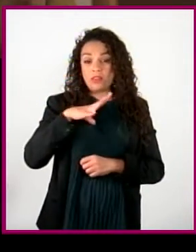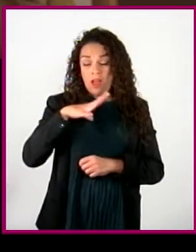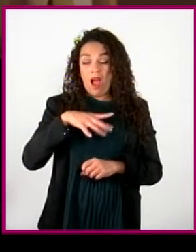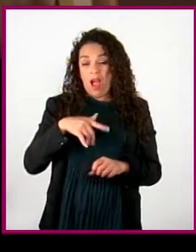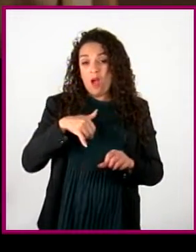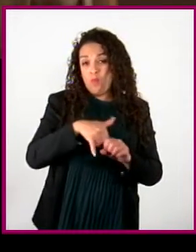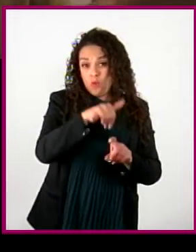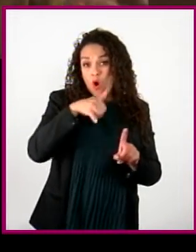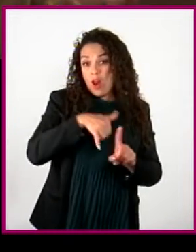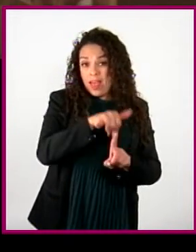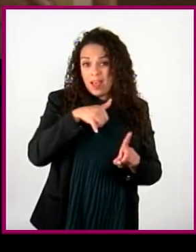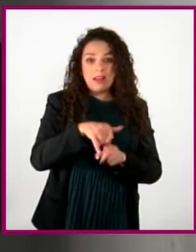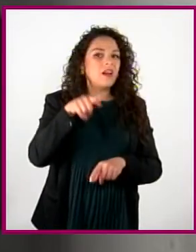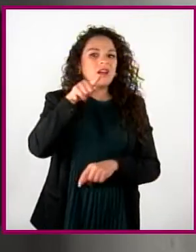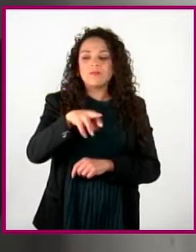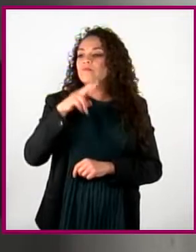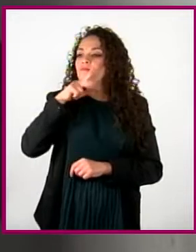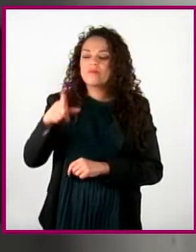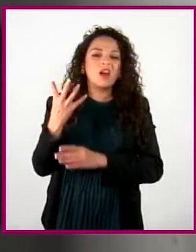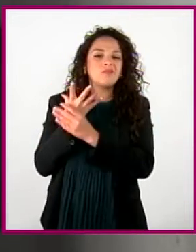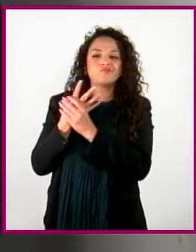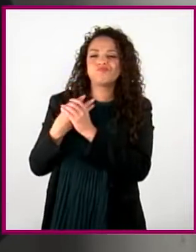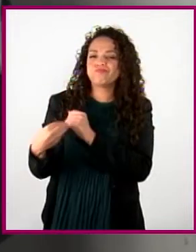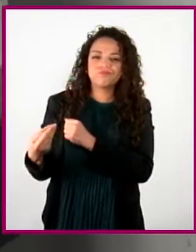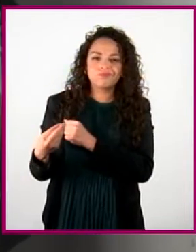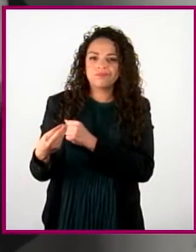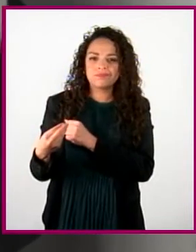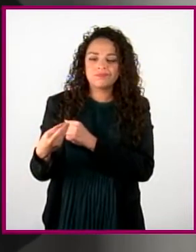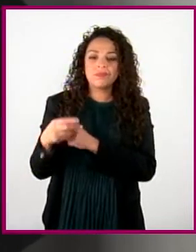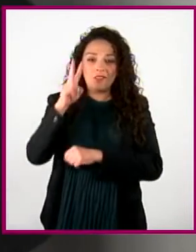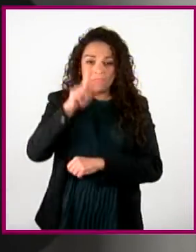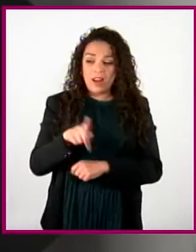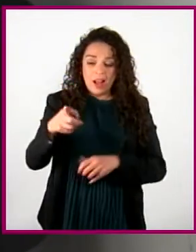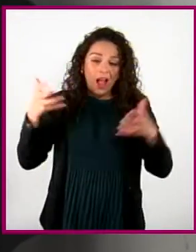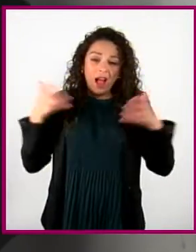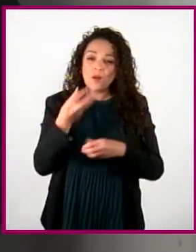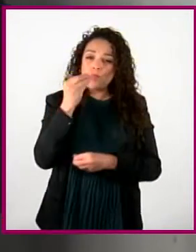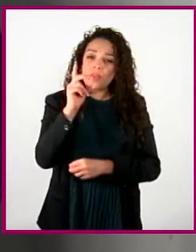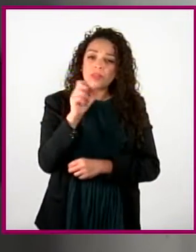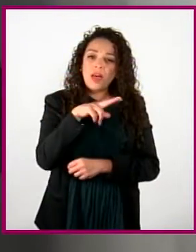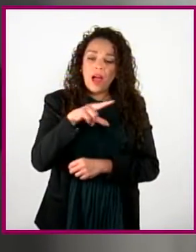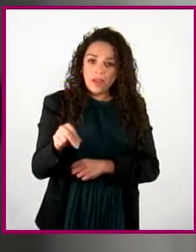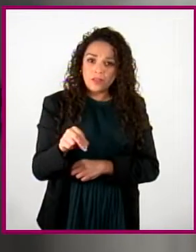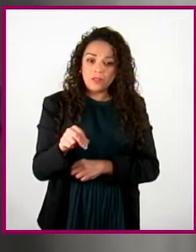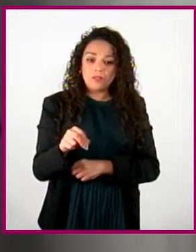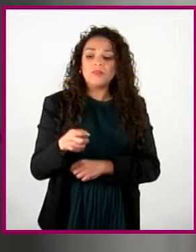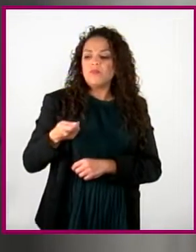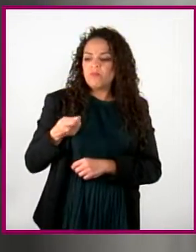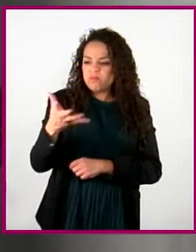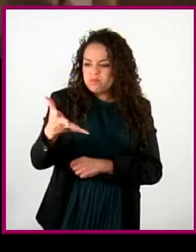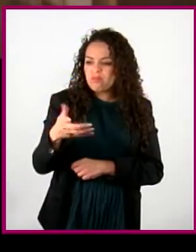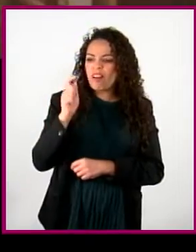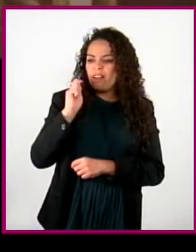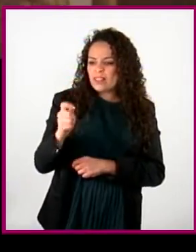bullying es una práctica común y súper dañina. Generalmente utiliza prejuicios y estereotipos de género para ofender